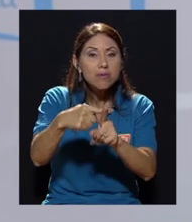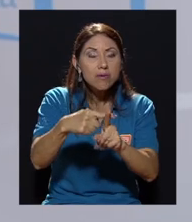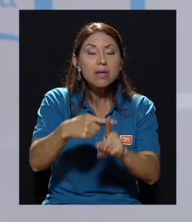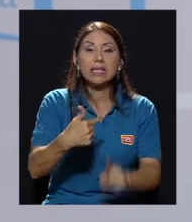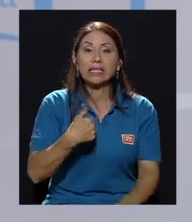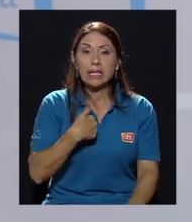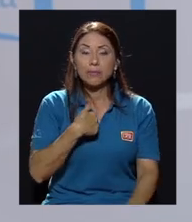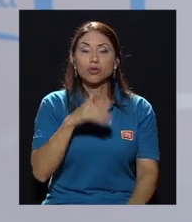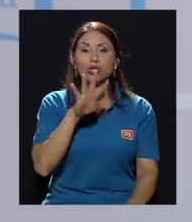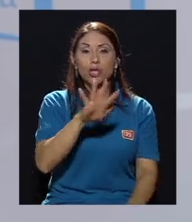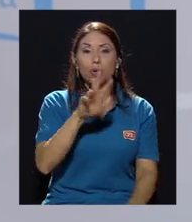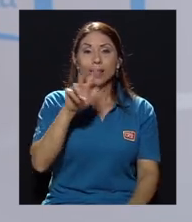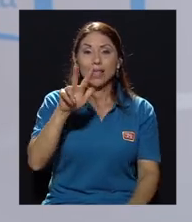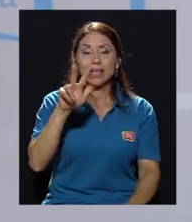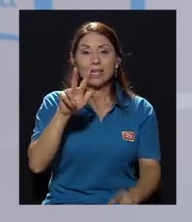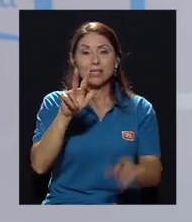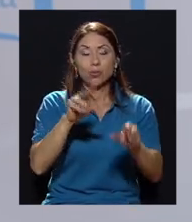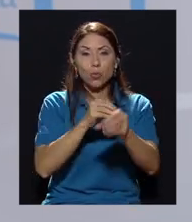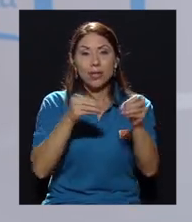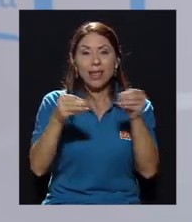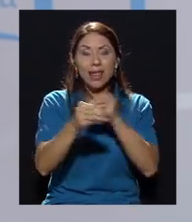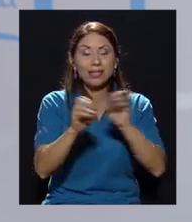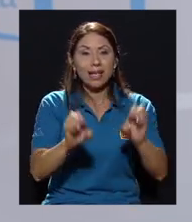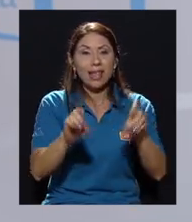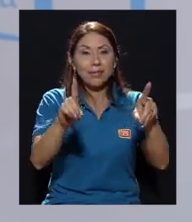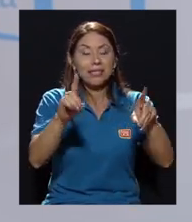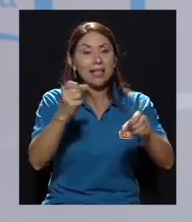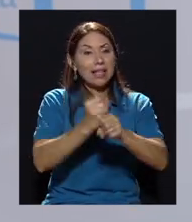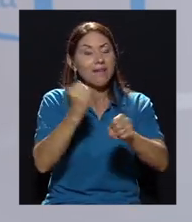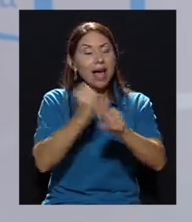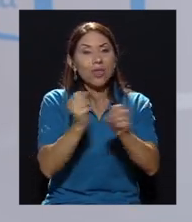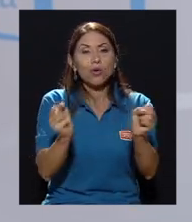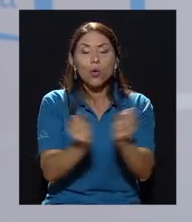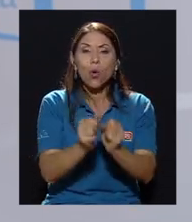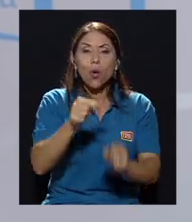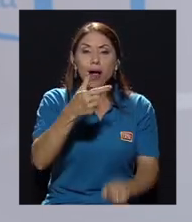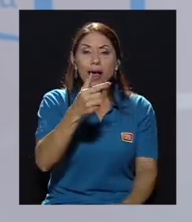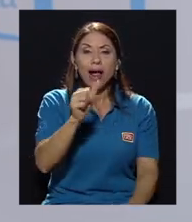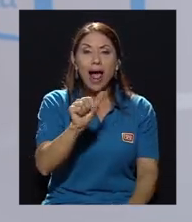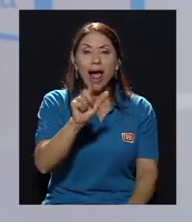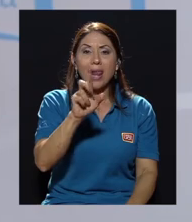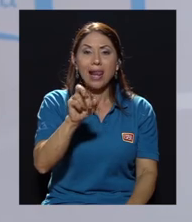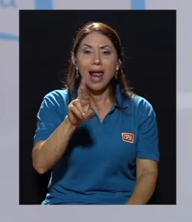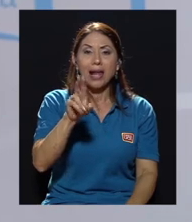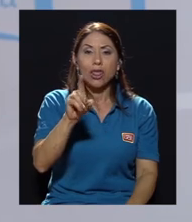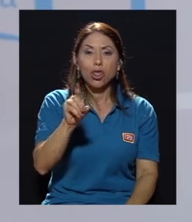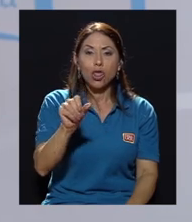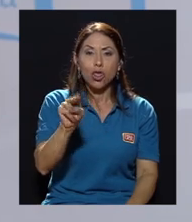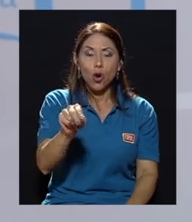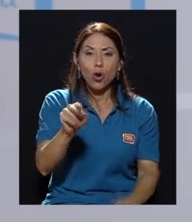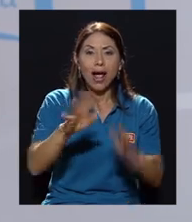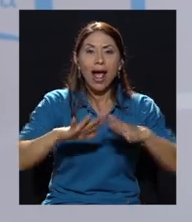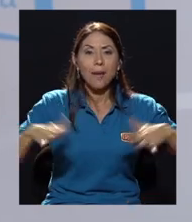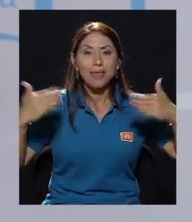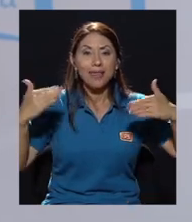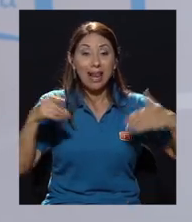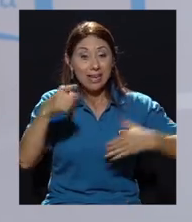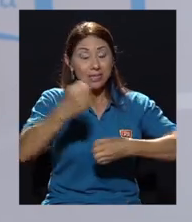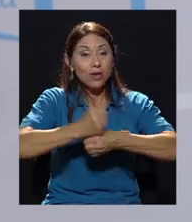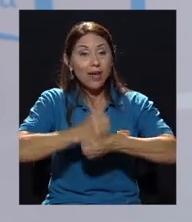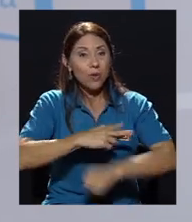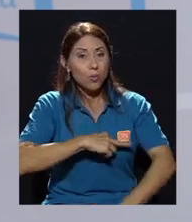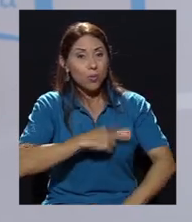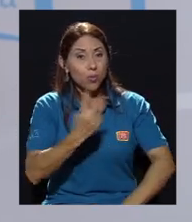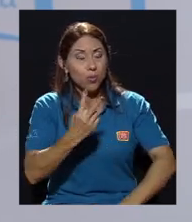Tenemos 53 unidades académicas trabajando ahorita en galardón ambiental. Son unidades que lo ha hecho de forma voluntaria y que